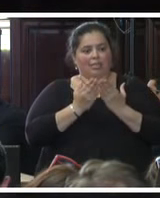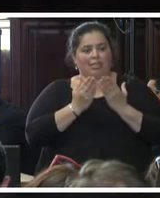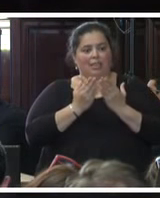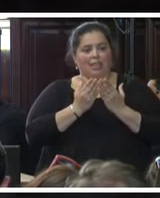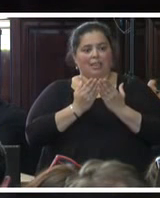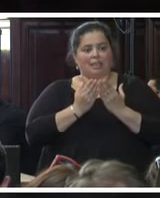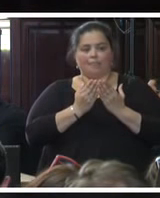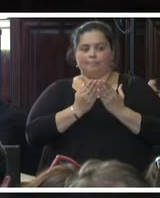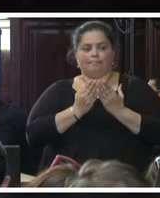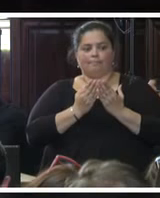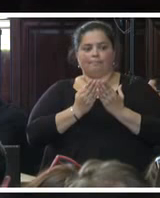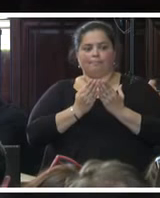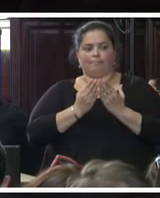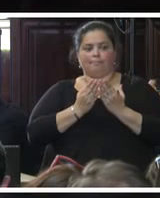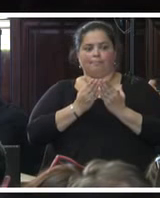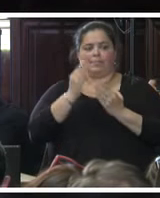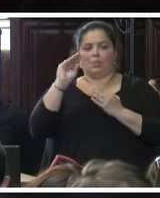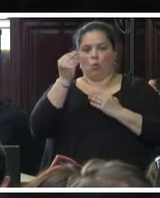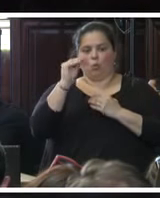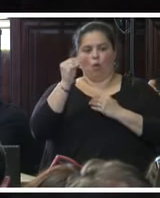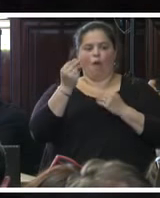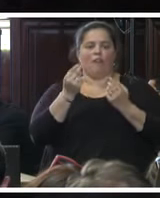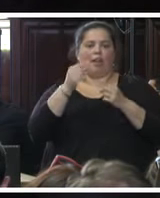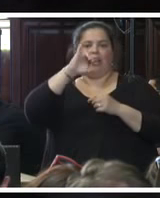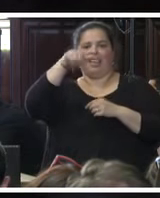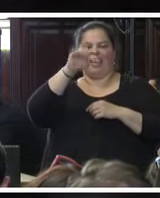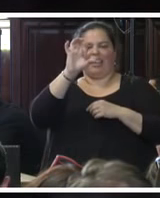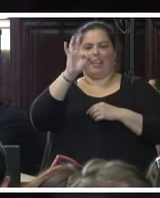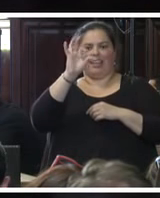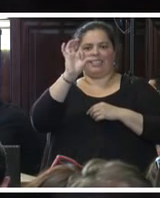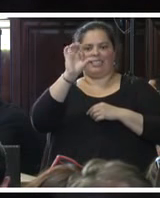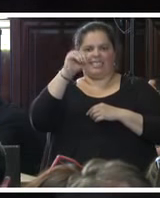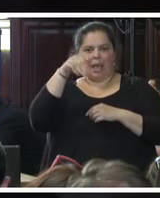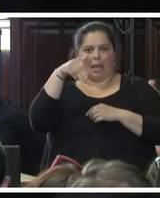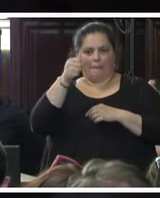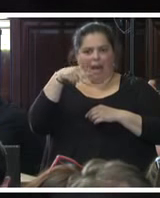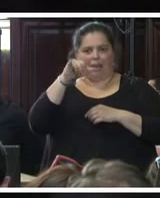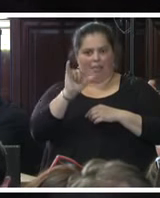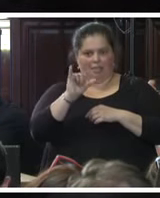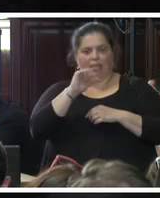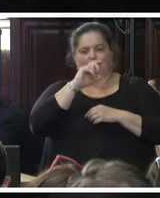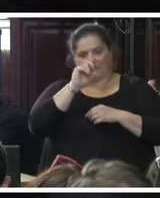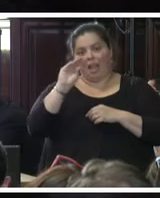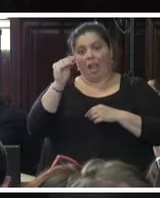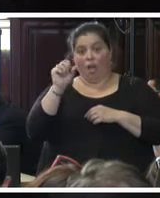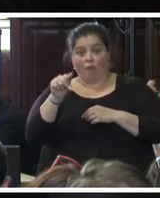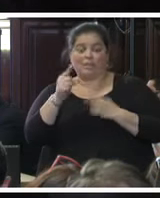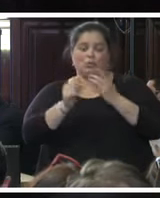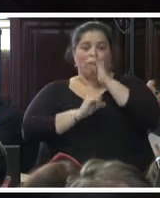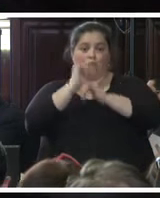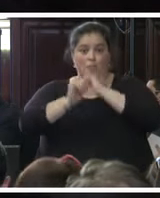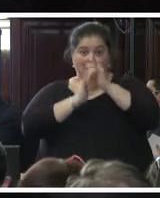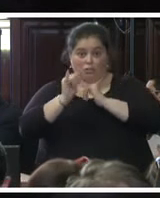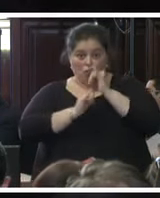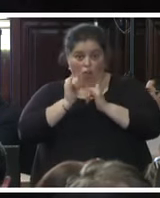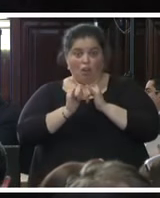Esto, sí, insisto, es información también que merece un poco ser reservada por su naturaleza, y